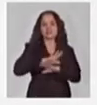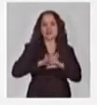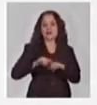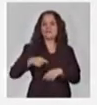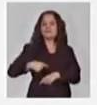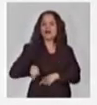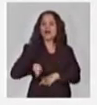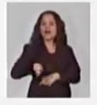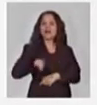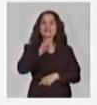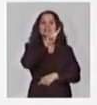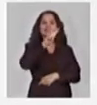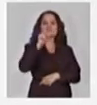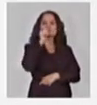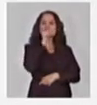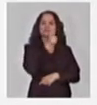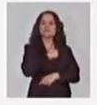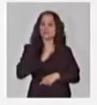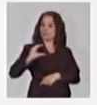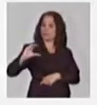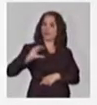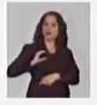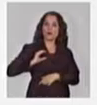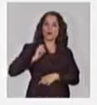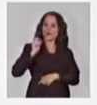con su incremento.